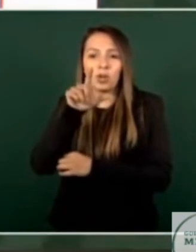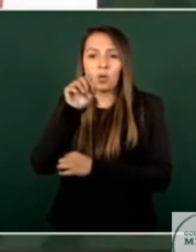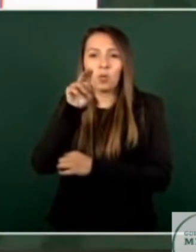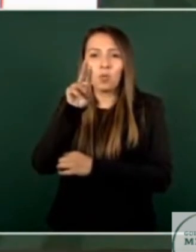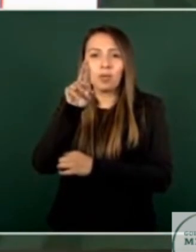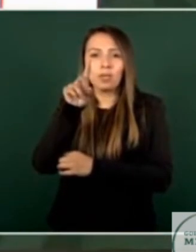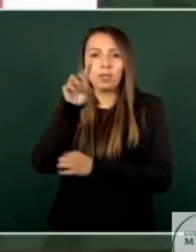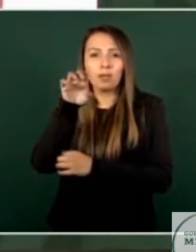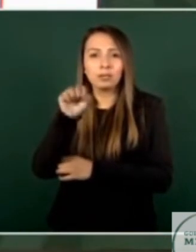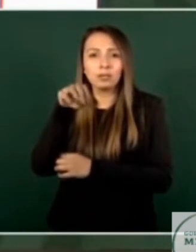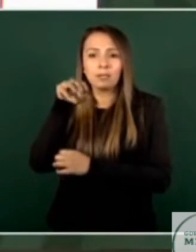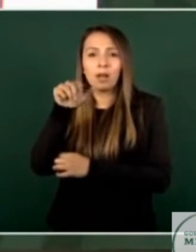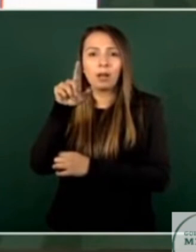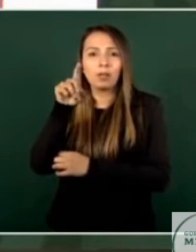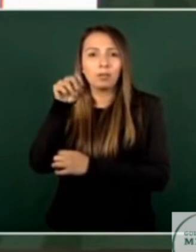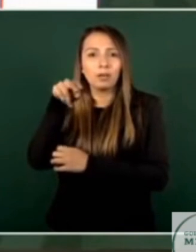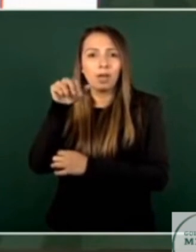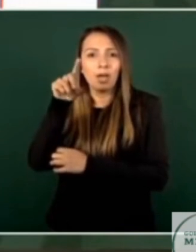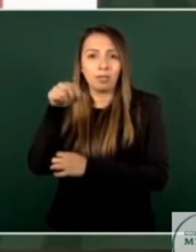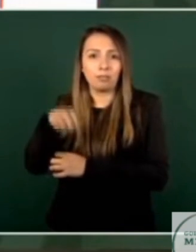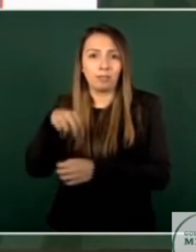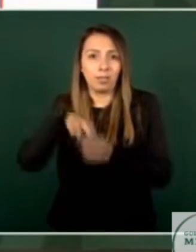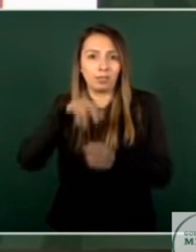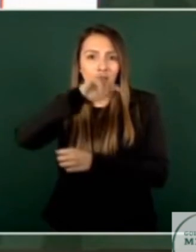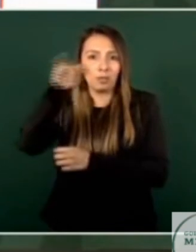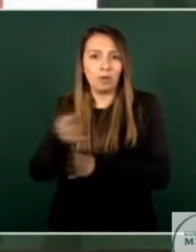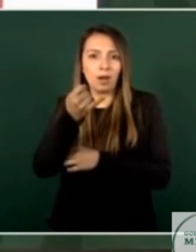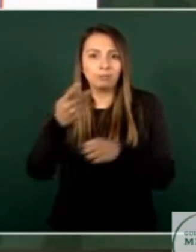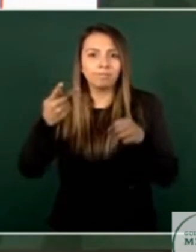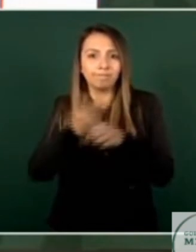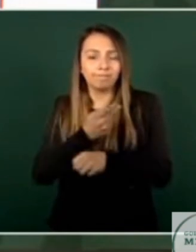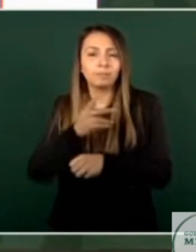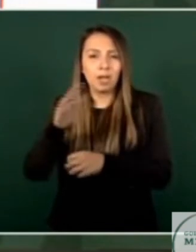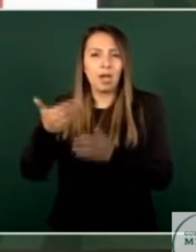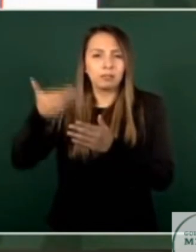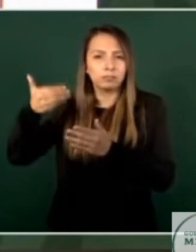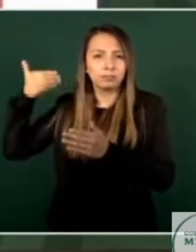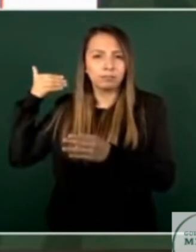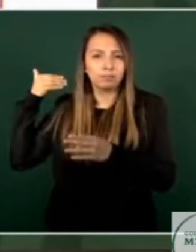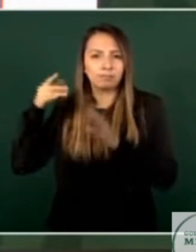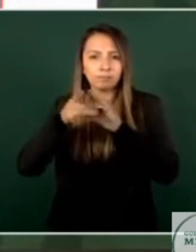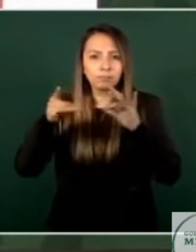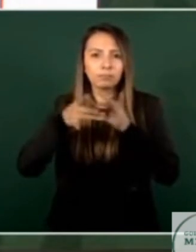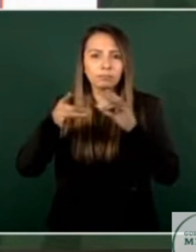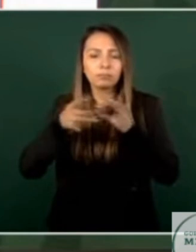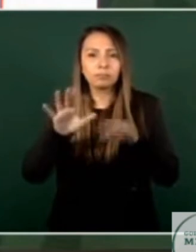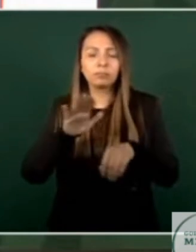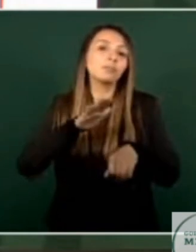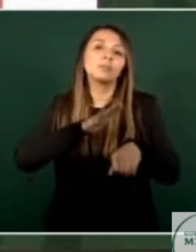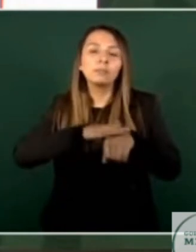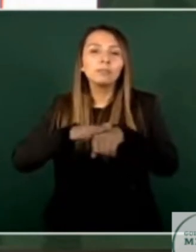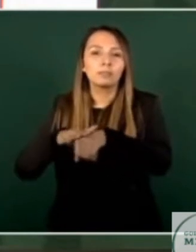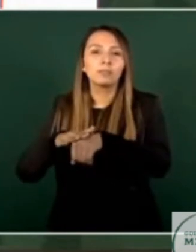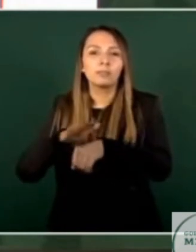aquí en Tijuana, que ya hemos dado cuenta en otras ocasiones comentar que se ha